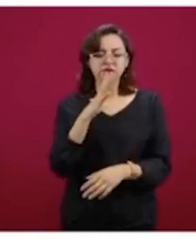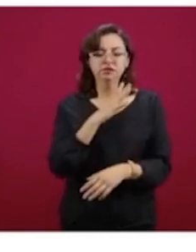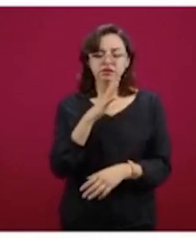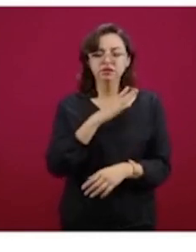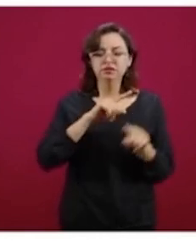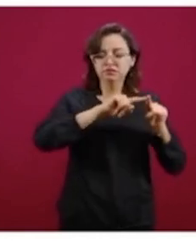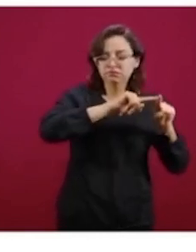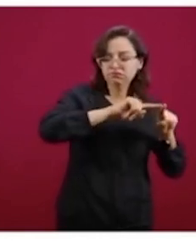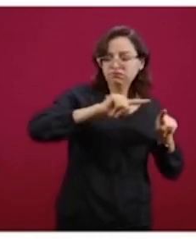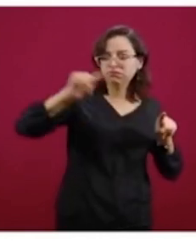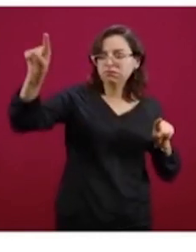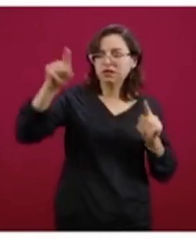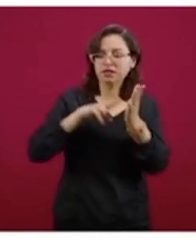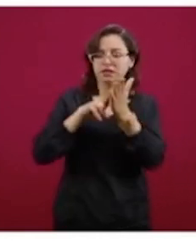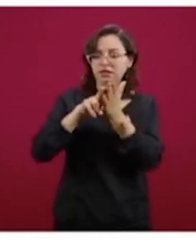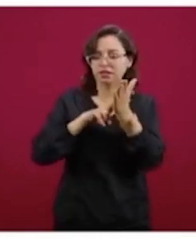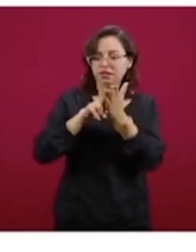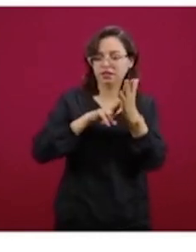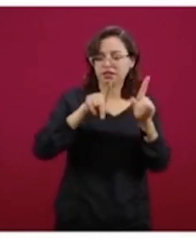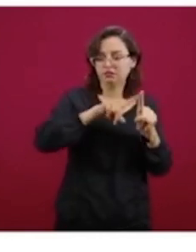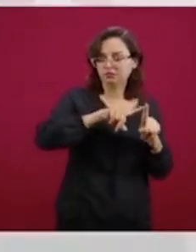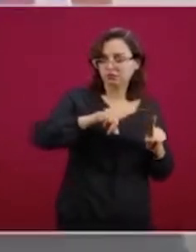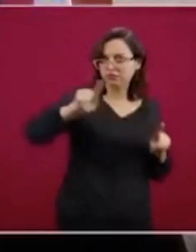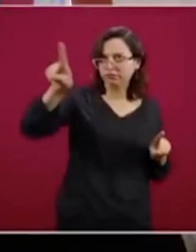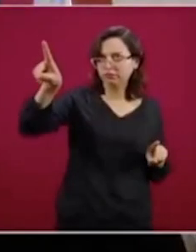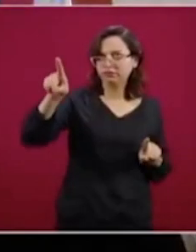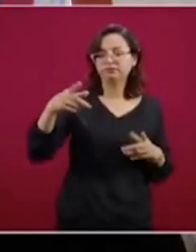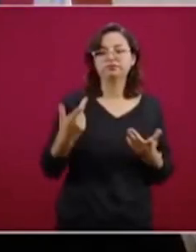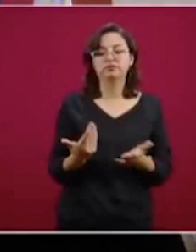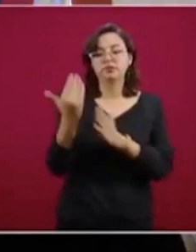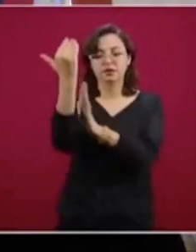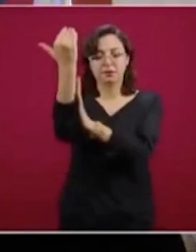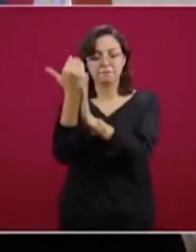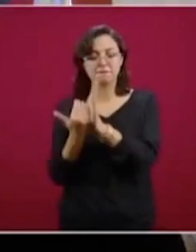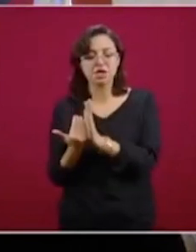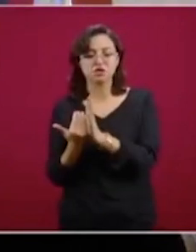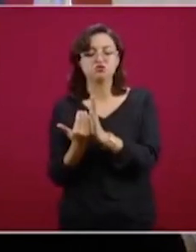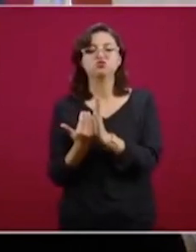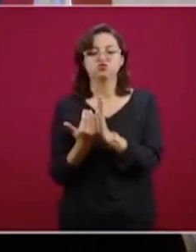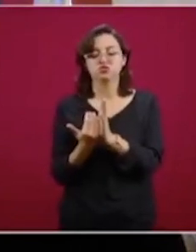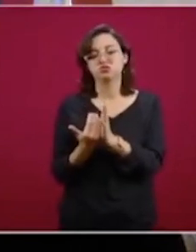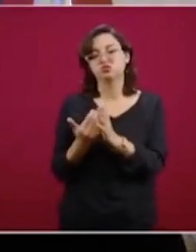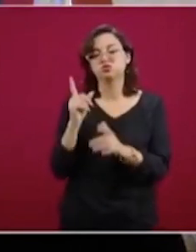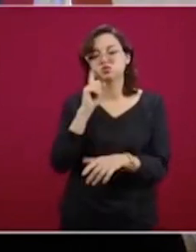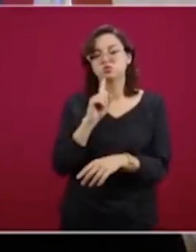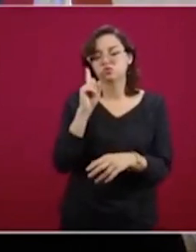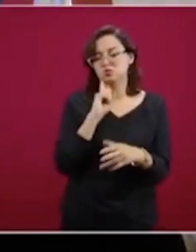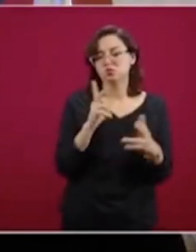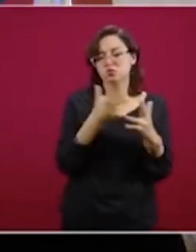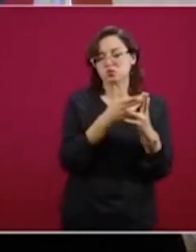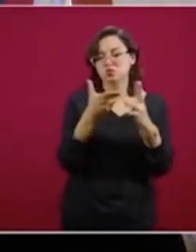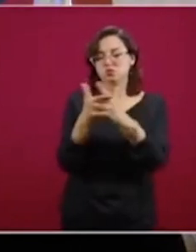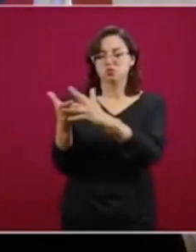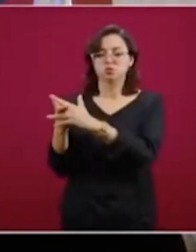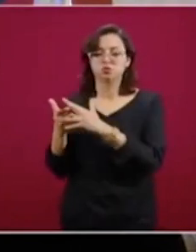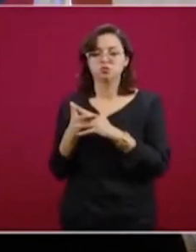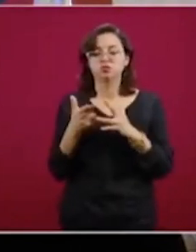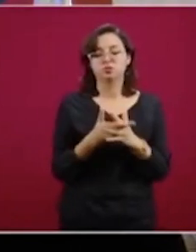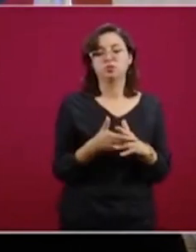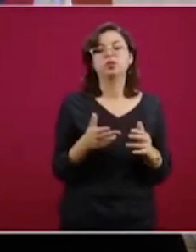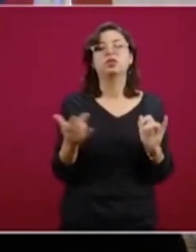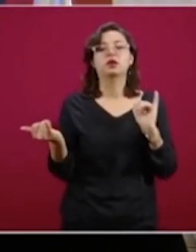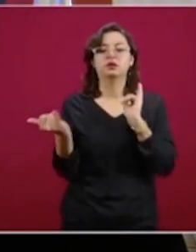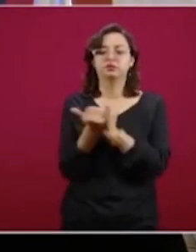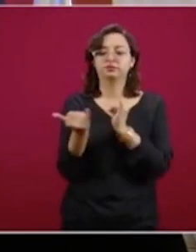línea no sólo de contención, sino de reducción del feminicidio. Tendremos